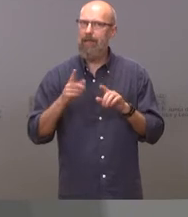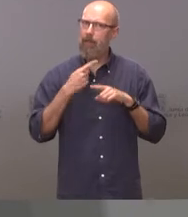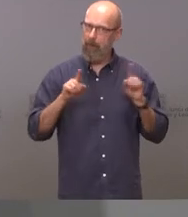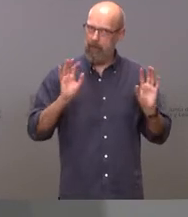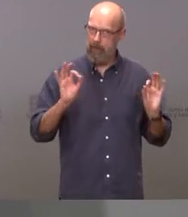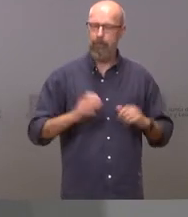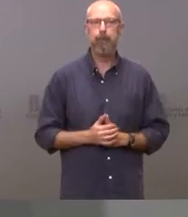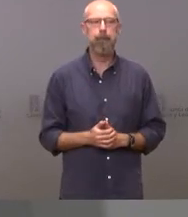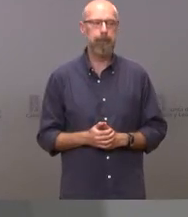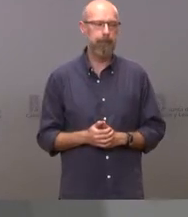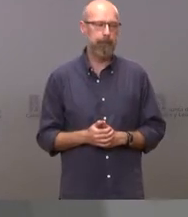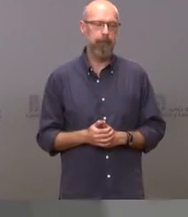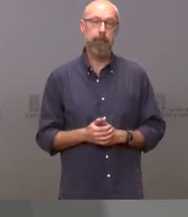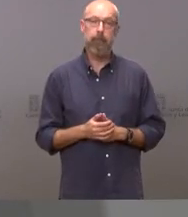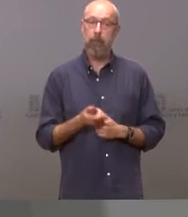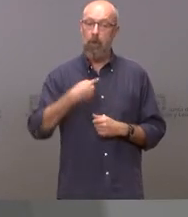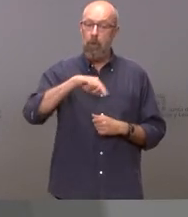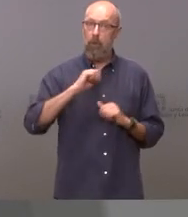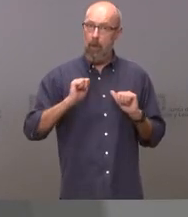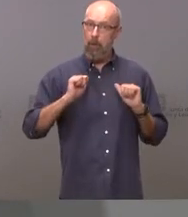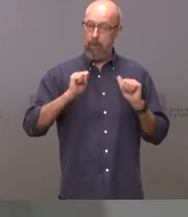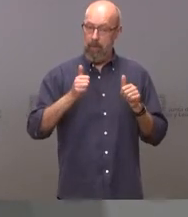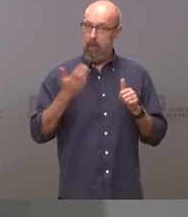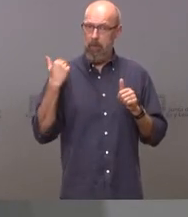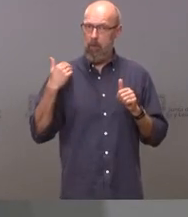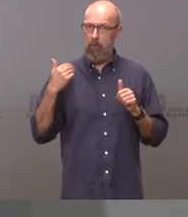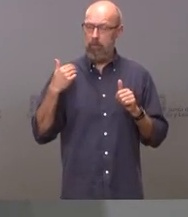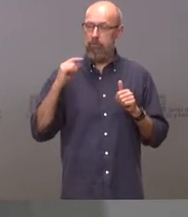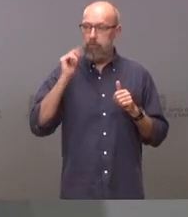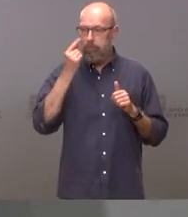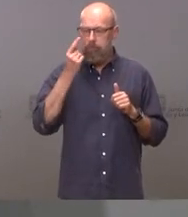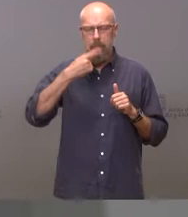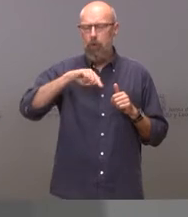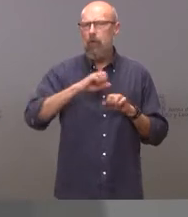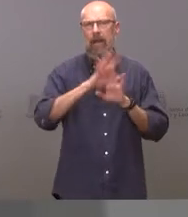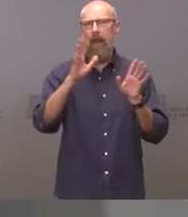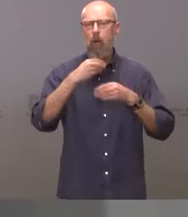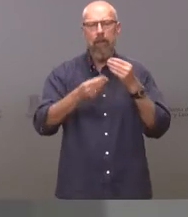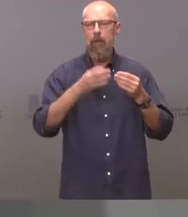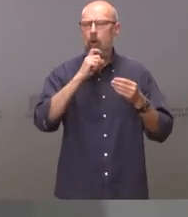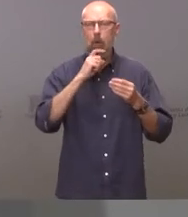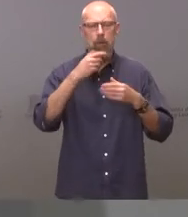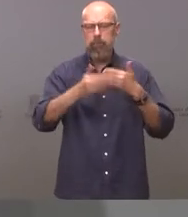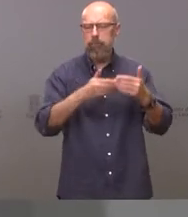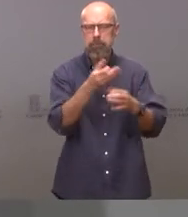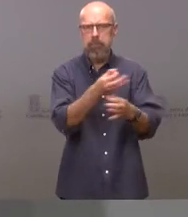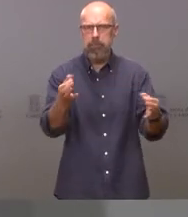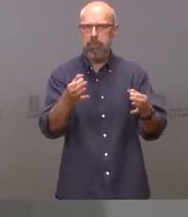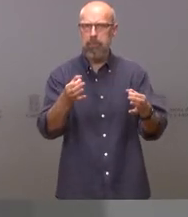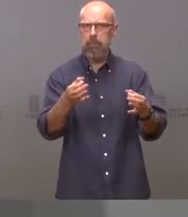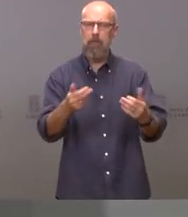desde el primer momento hemos tenido claro que es lo que había que hacer se han asumido